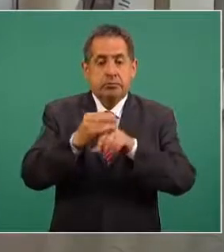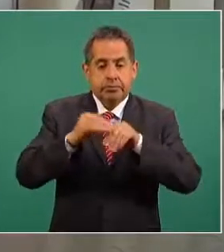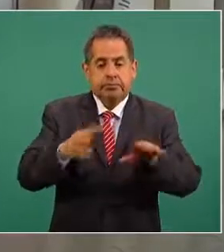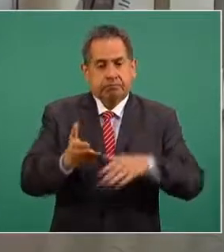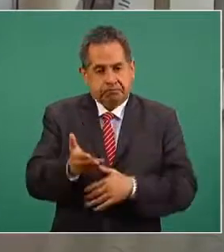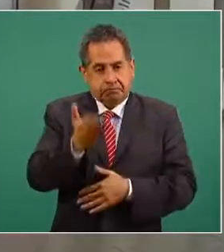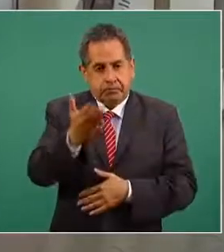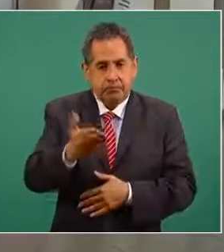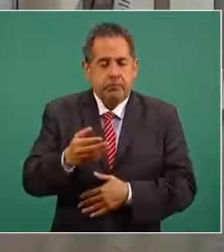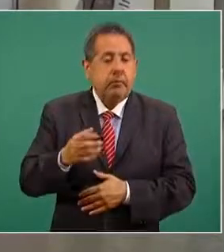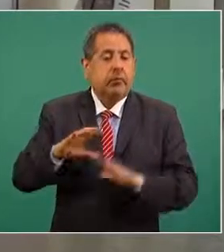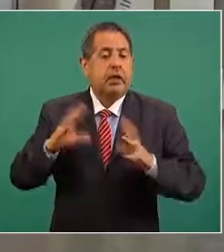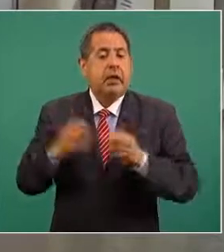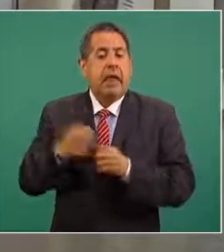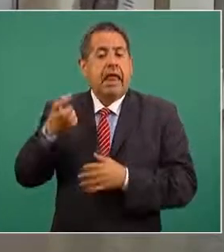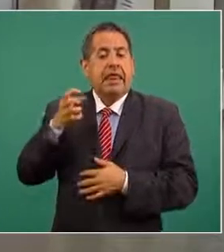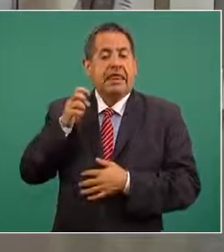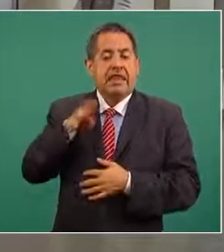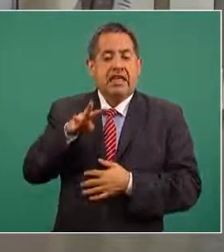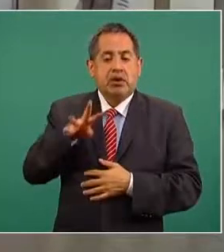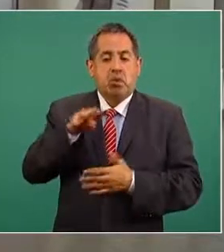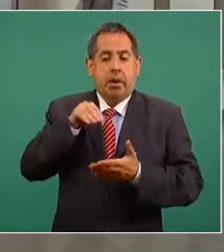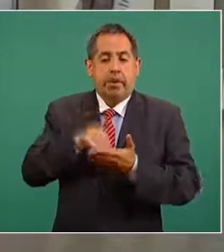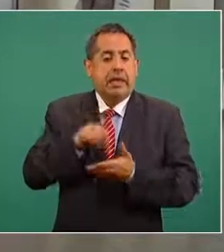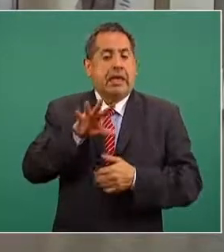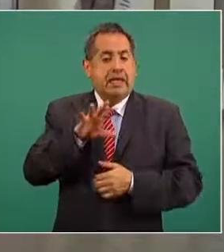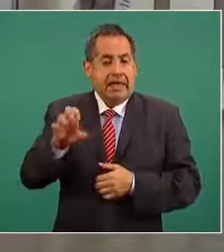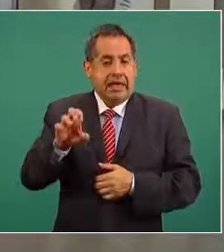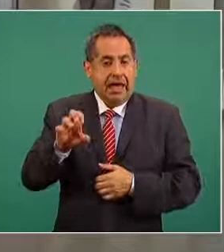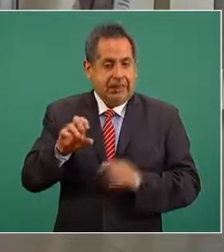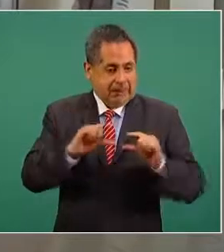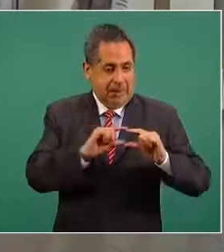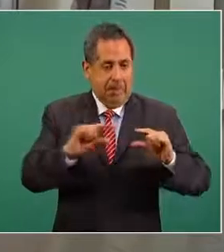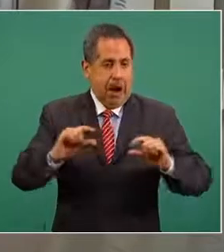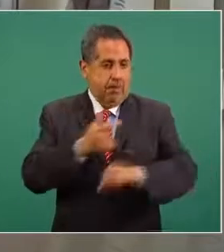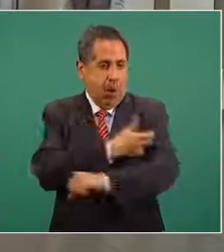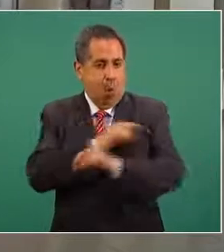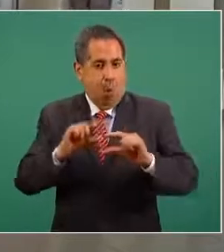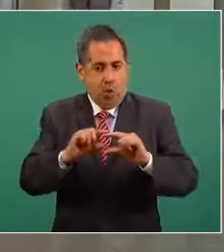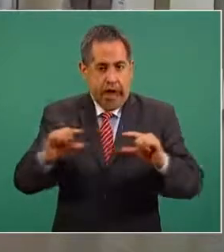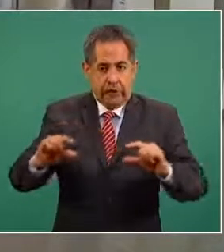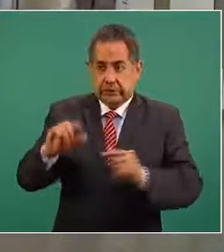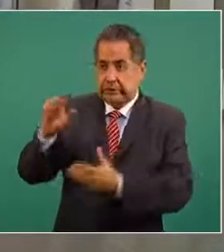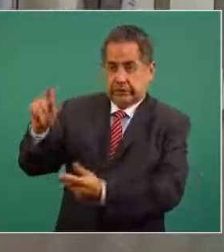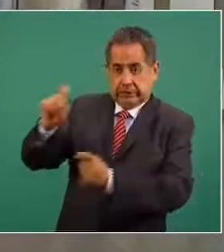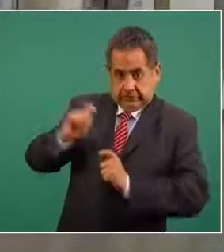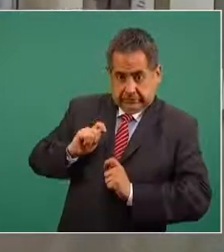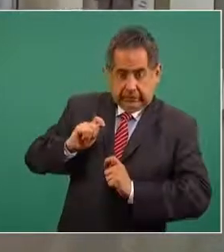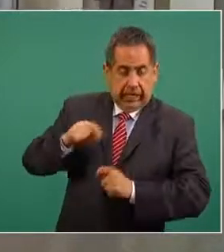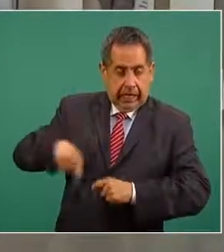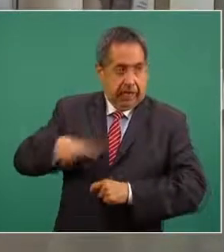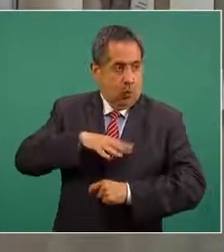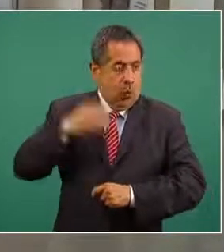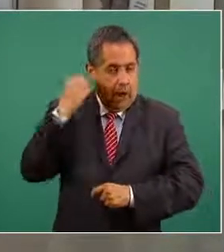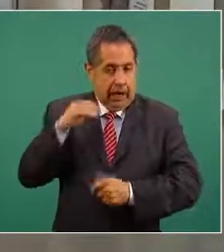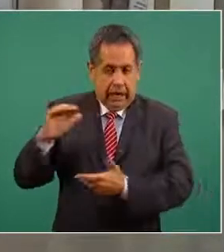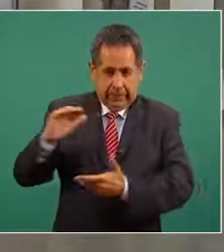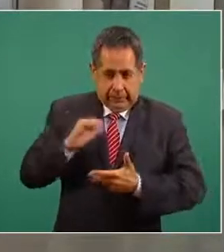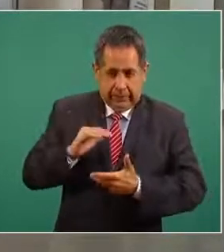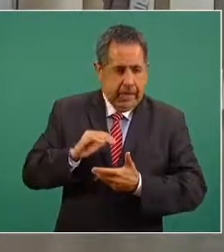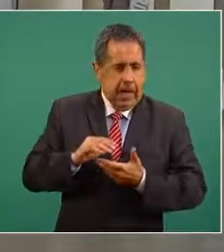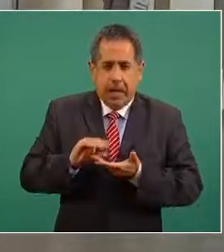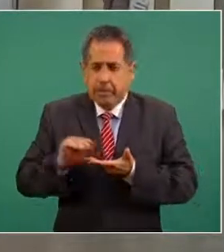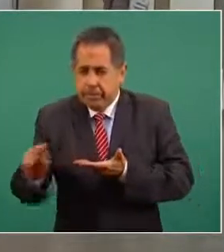de usted de las 19 mil 500 dosis de vacunas que se le otorgaron al estado de Oaxaca y que se han